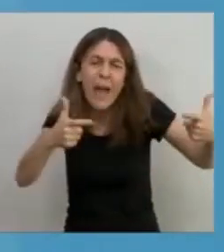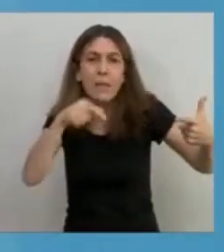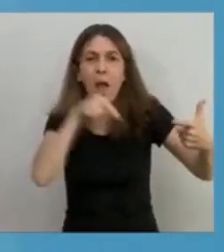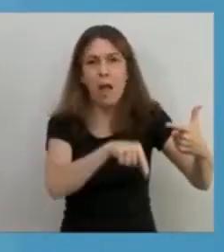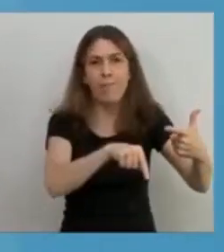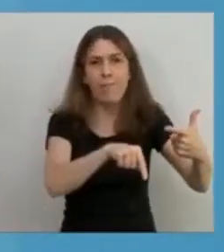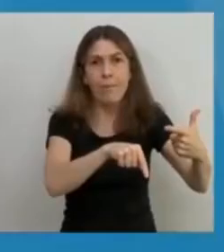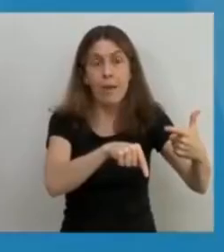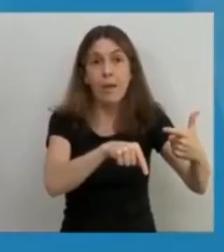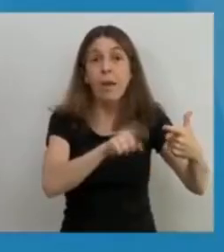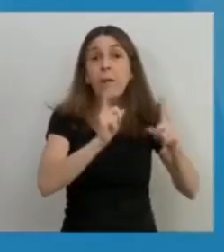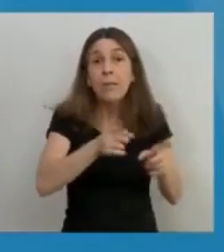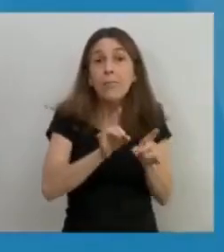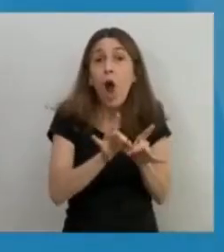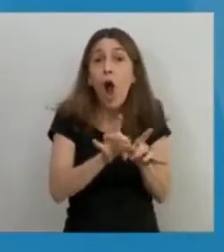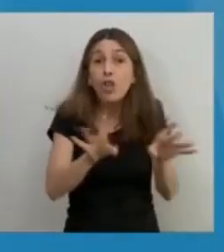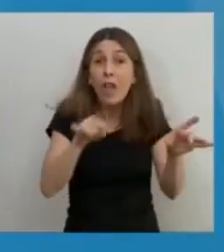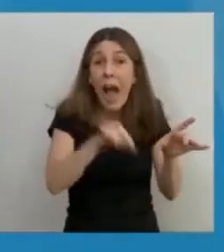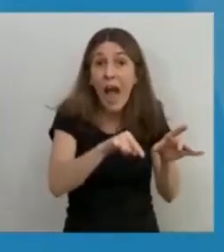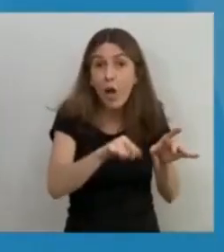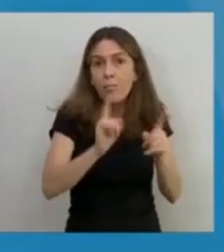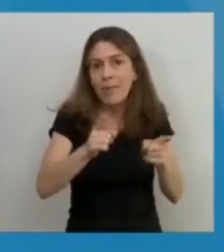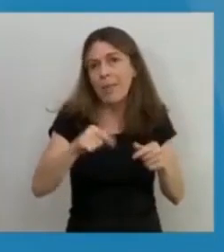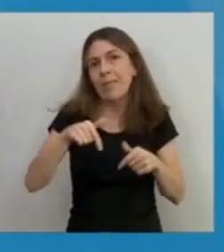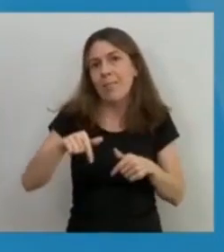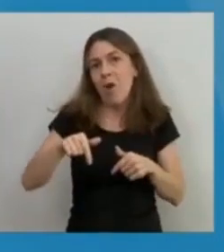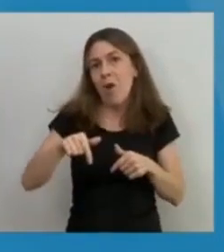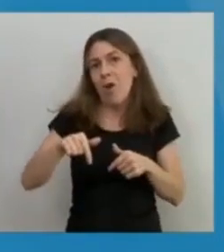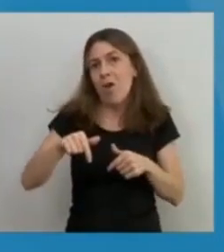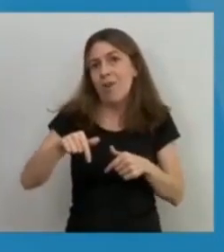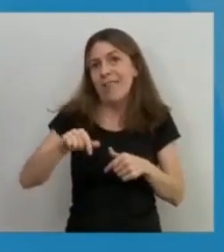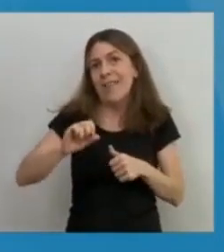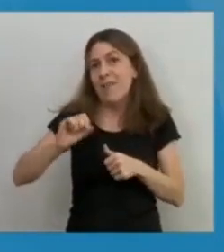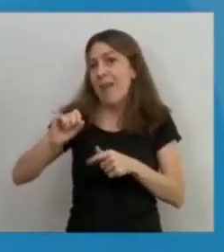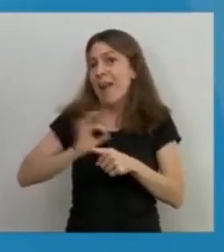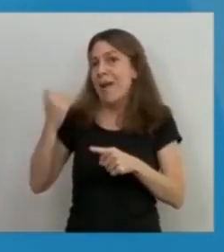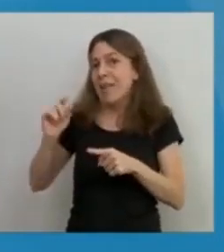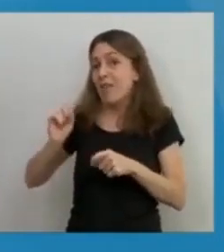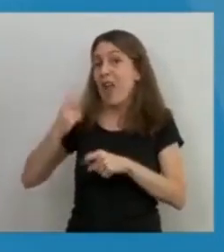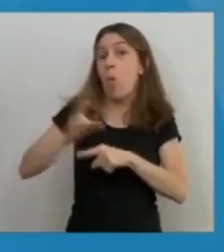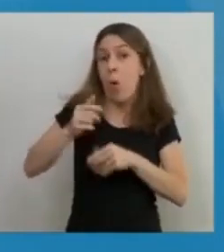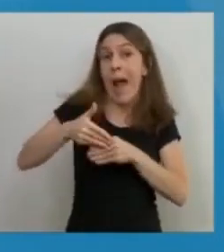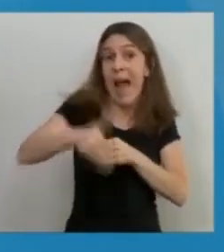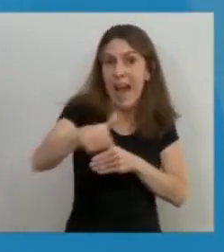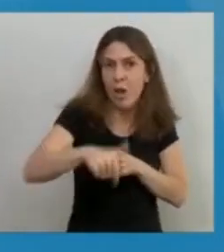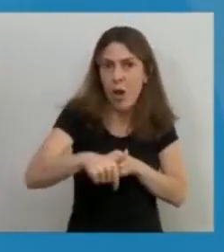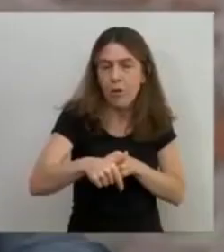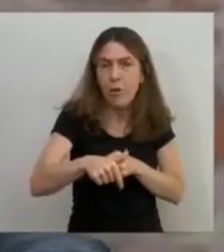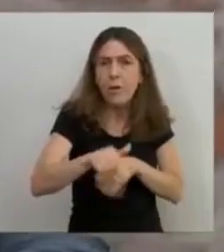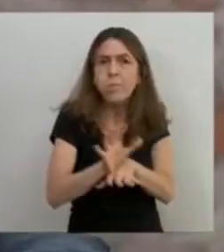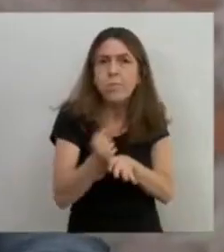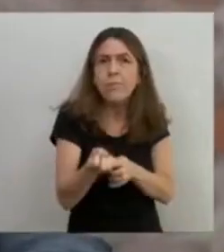De un contagio además que en esta etapa, en esta segunda ola, se ve agravada por la aparición